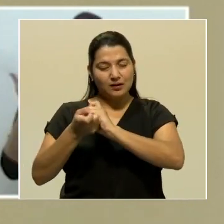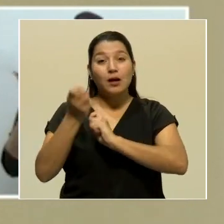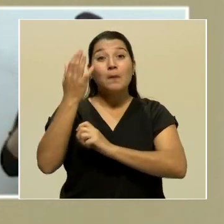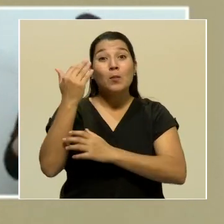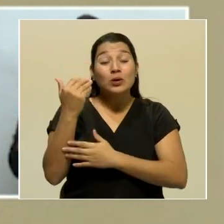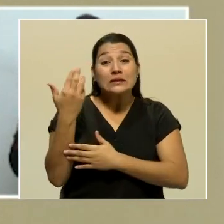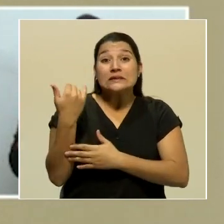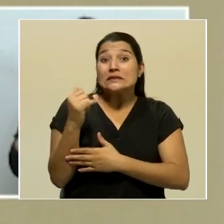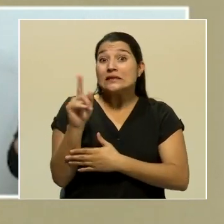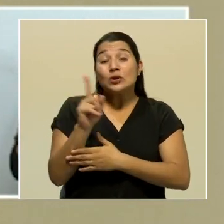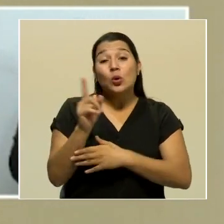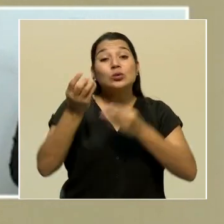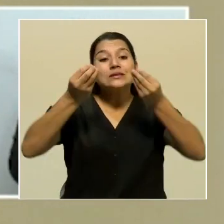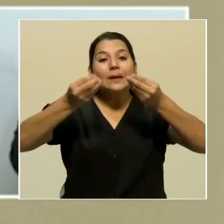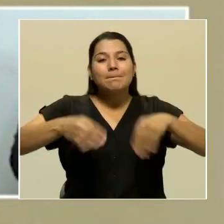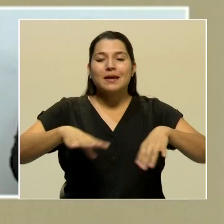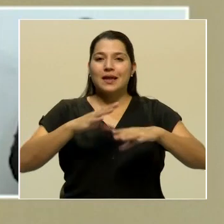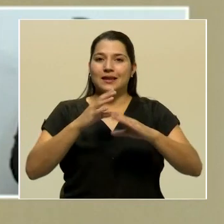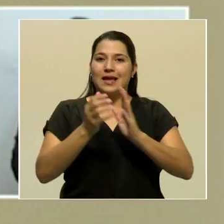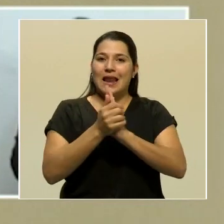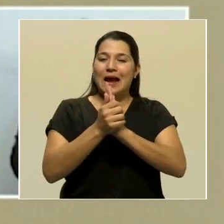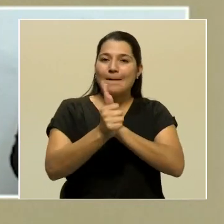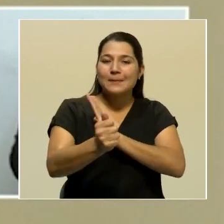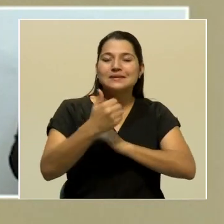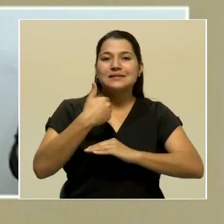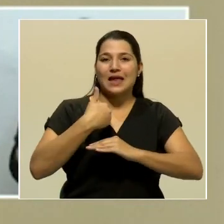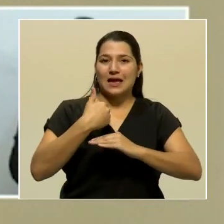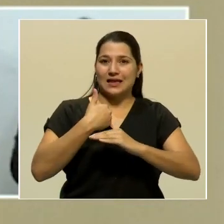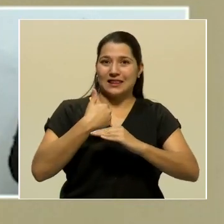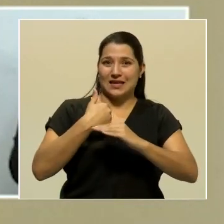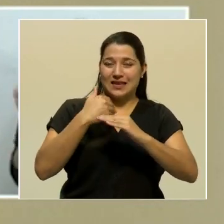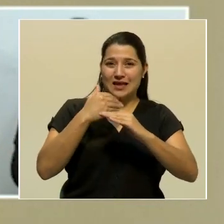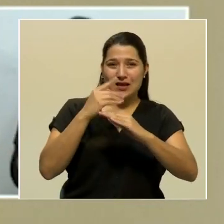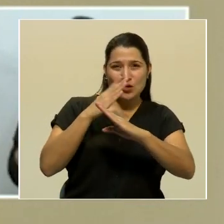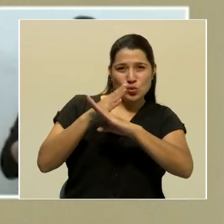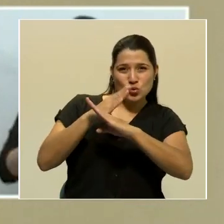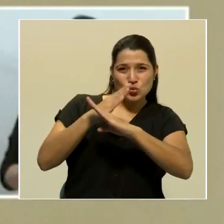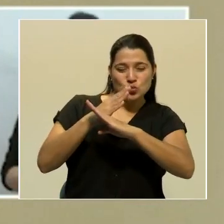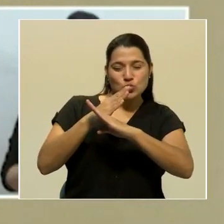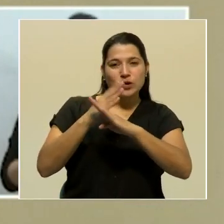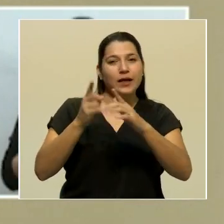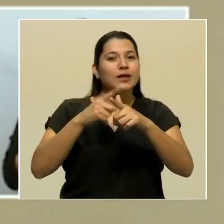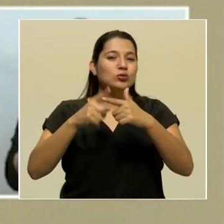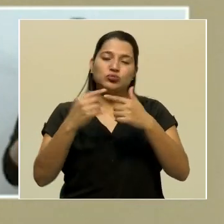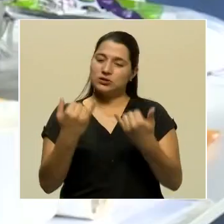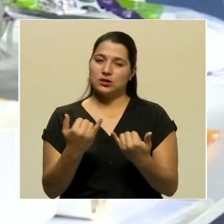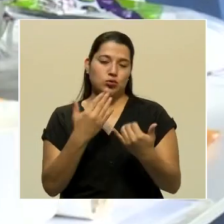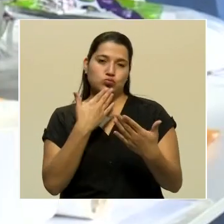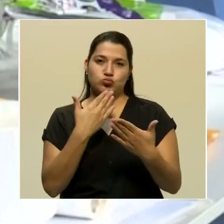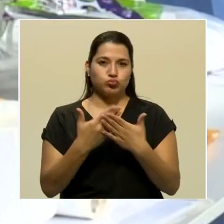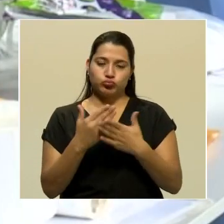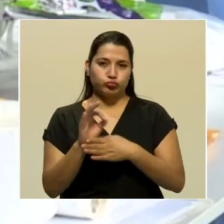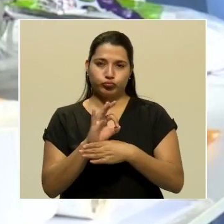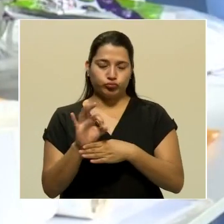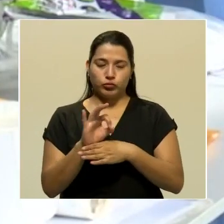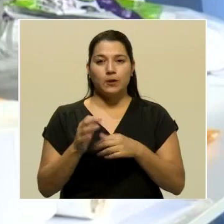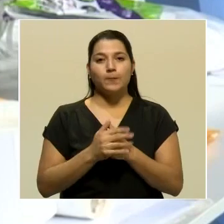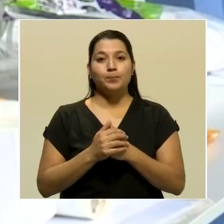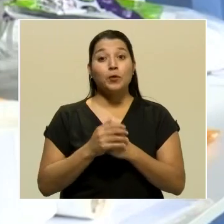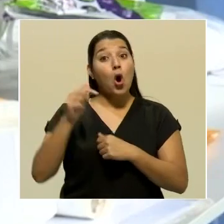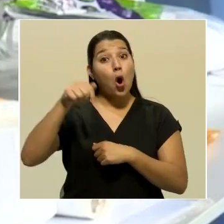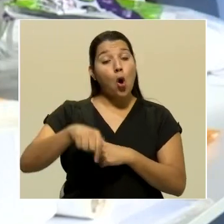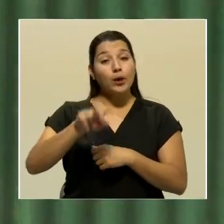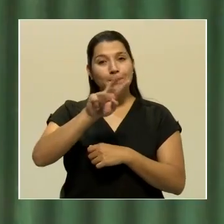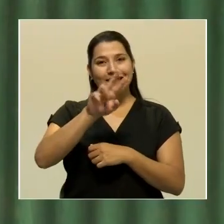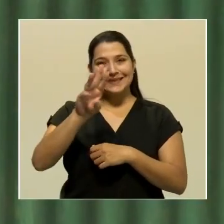se pierde la capacidad de contención de las gotitas de saliva y entonces ya no es eficaz. A este 26 de junio